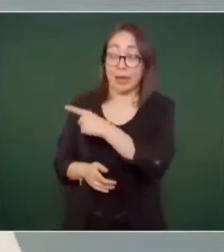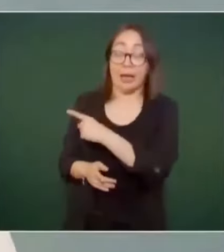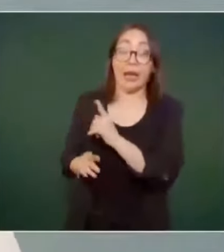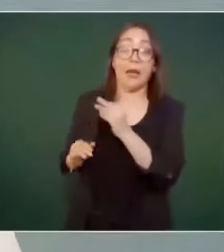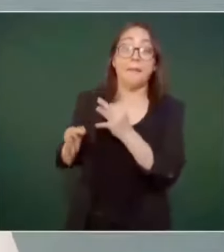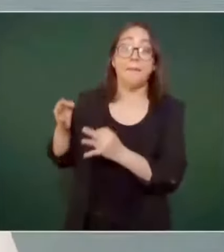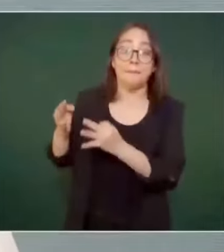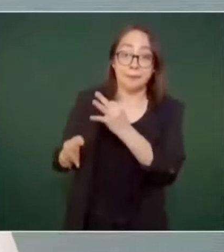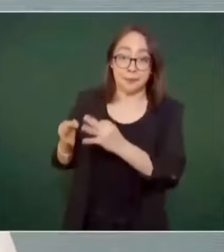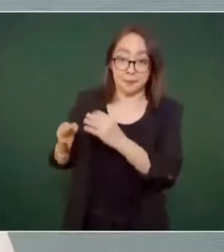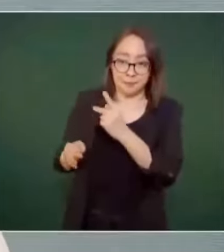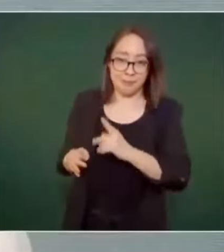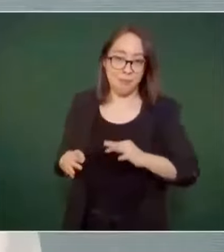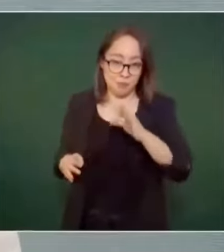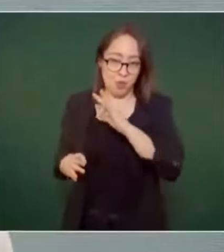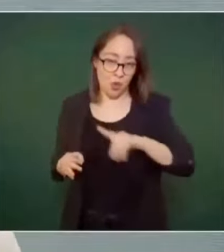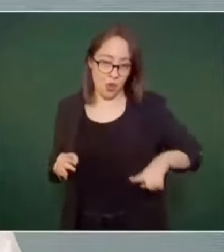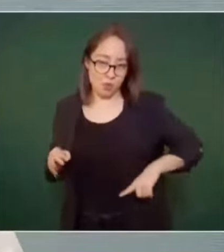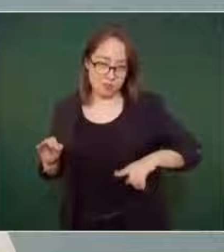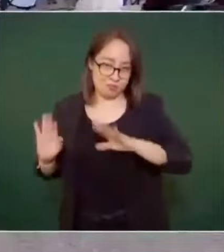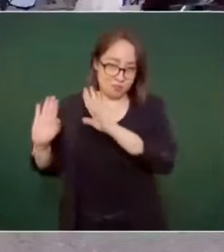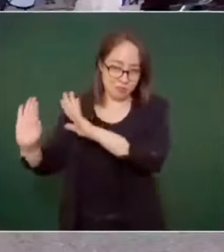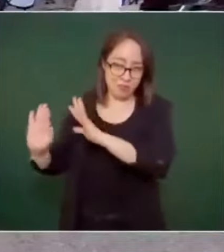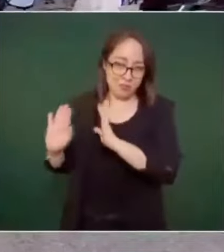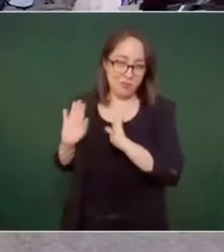me enteré